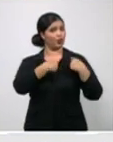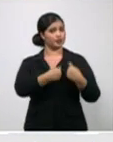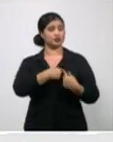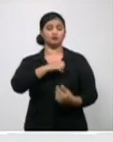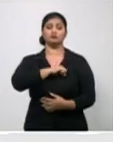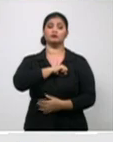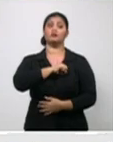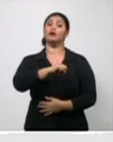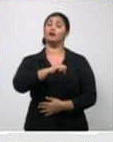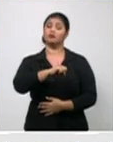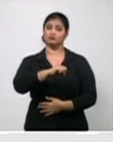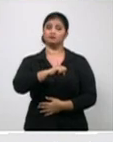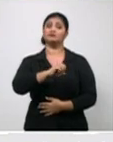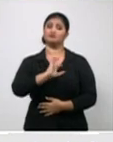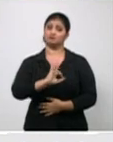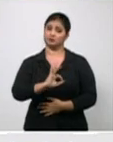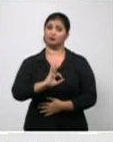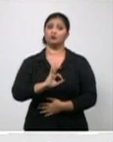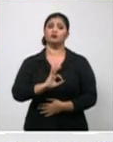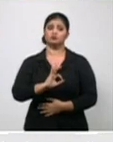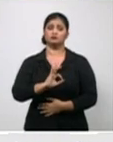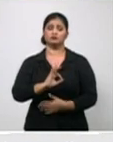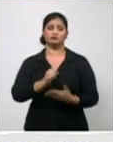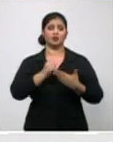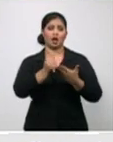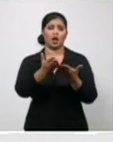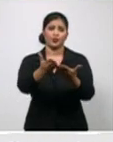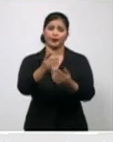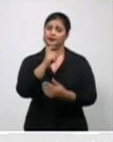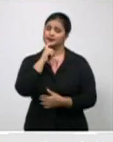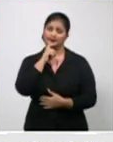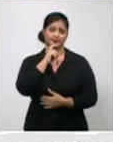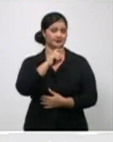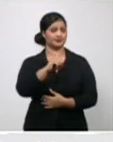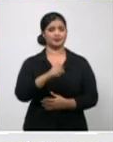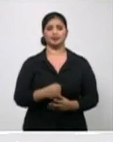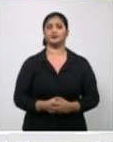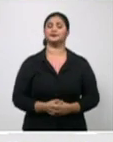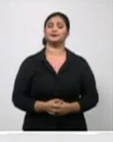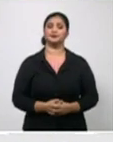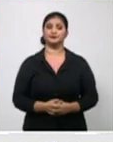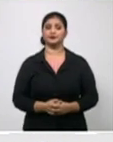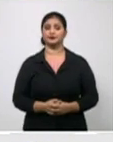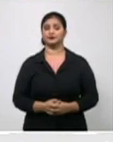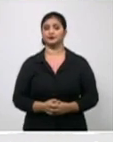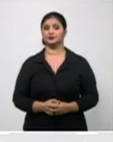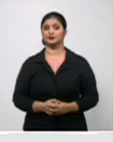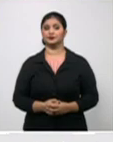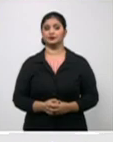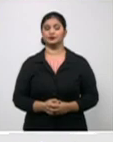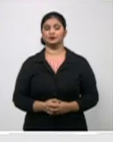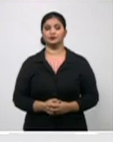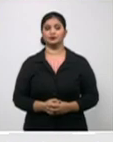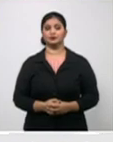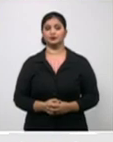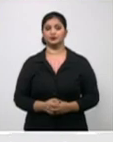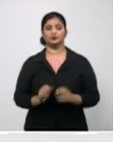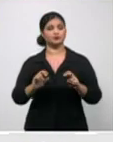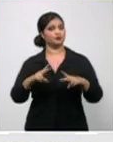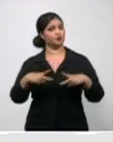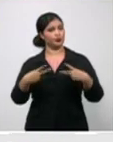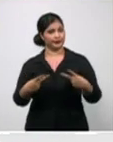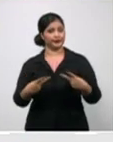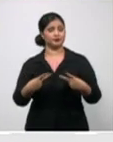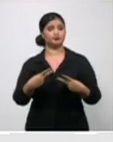no es posible recuperarla con las maniobras de reanimación cardiopulmonar. Reitero, lamentamos mucho su